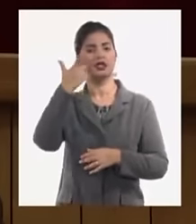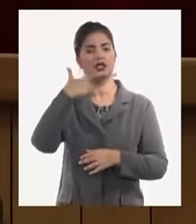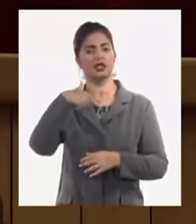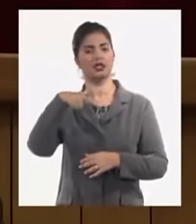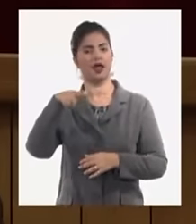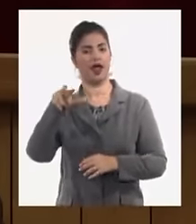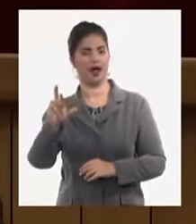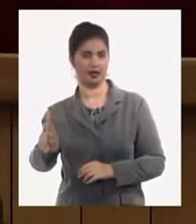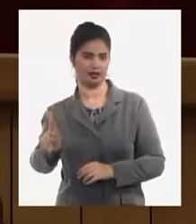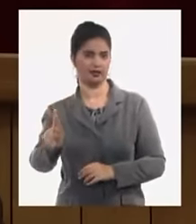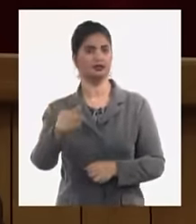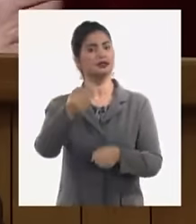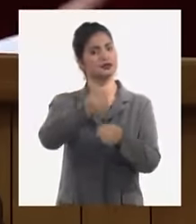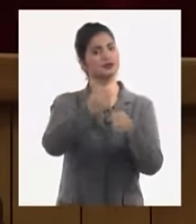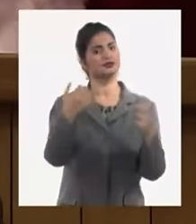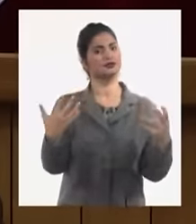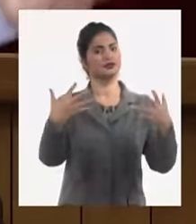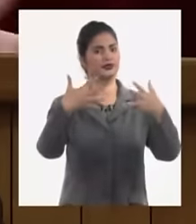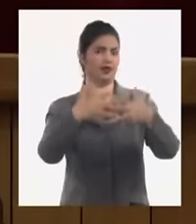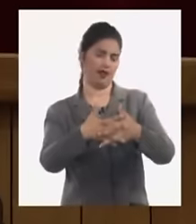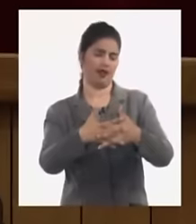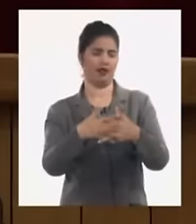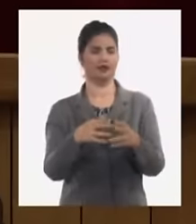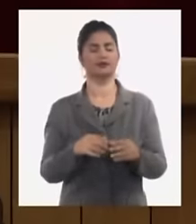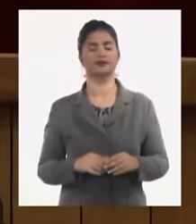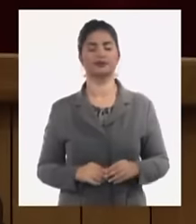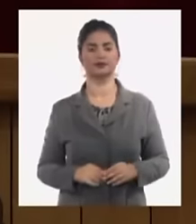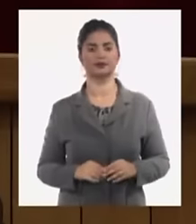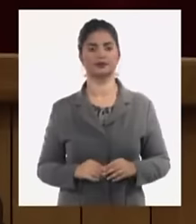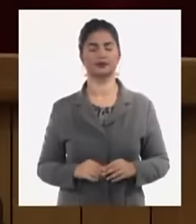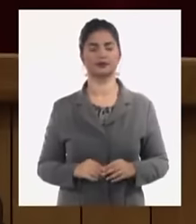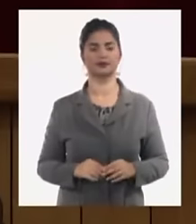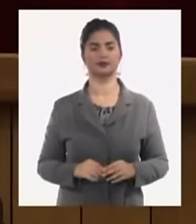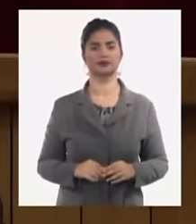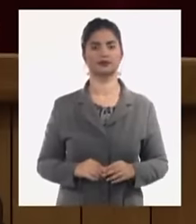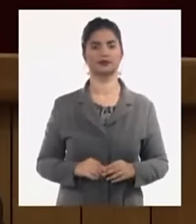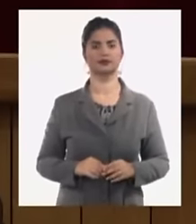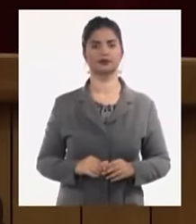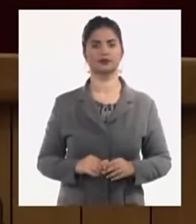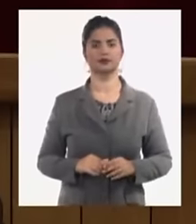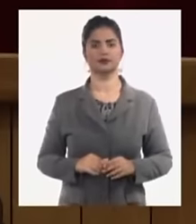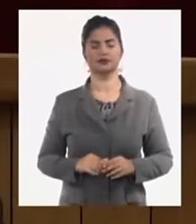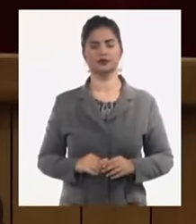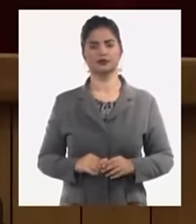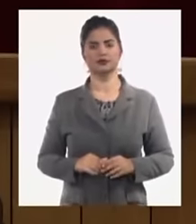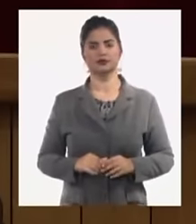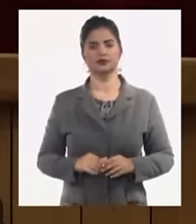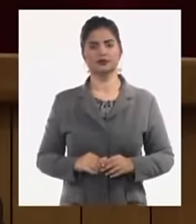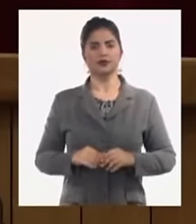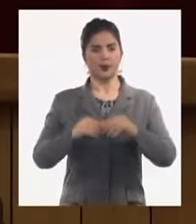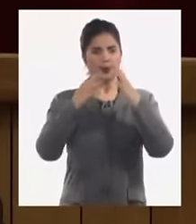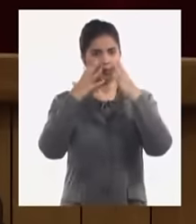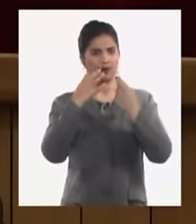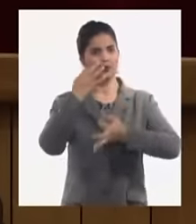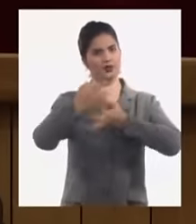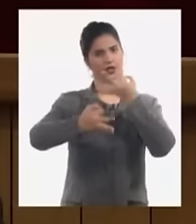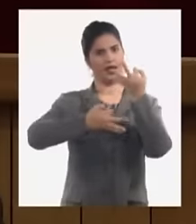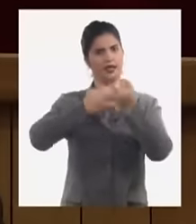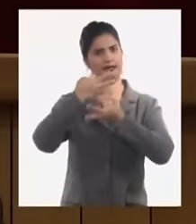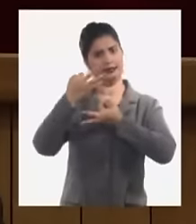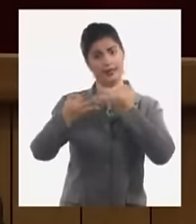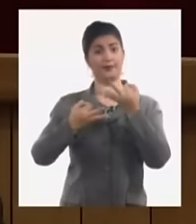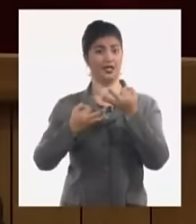aplicado con la justicia o cuando es necesario se puede aplicar y también